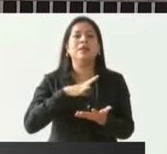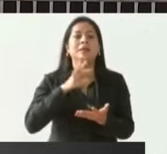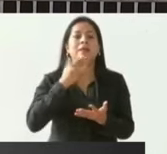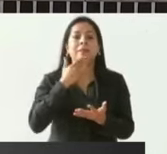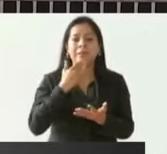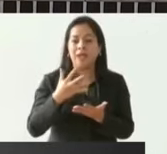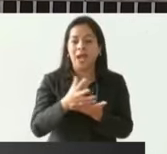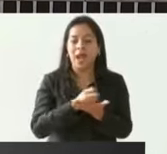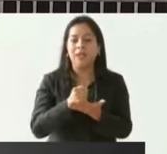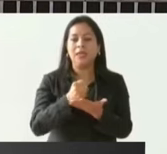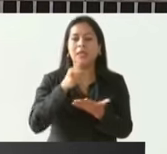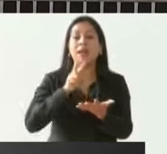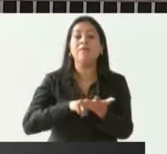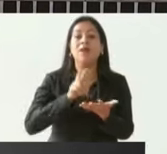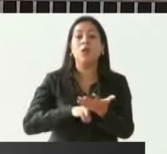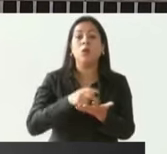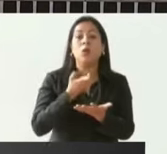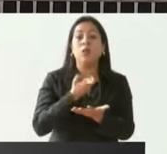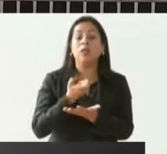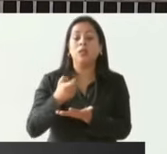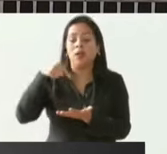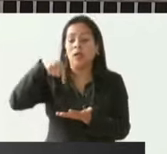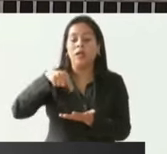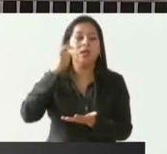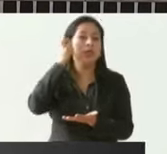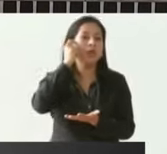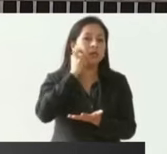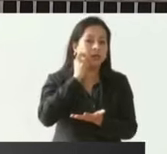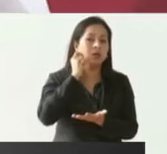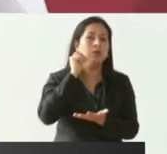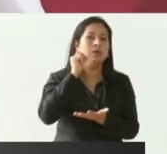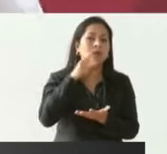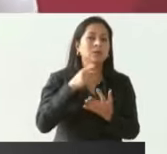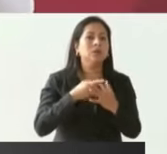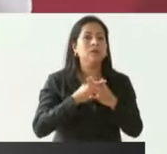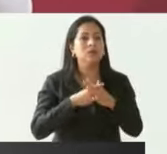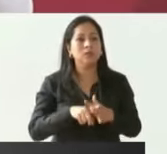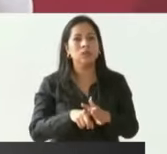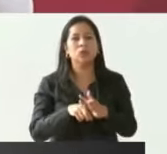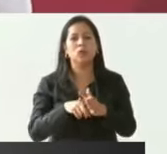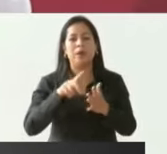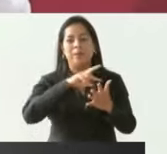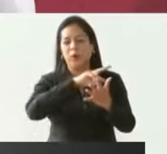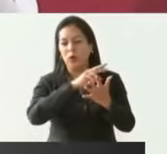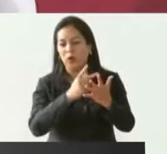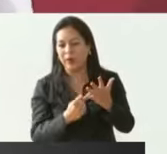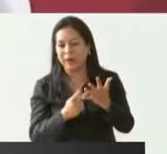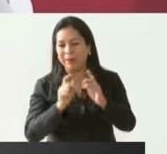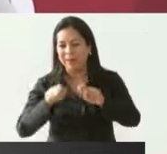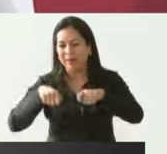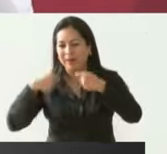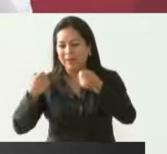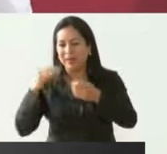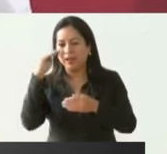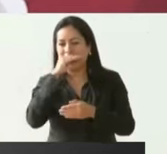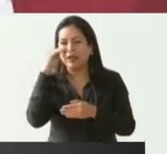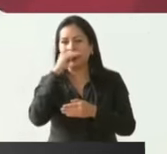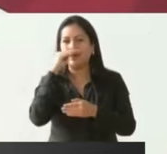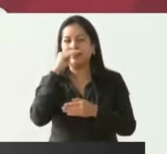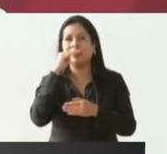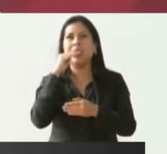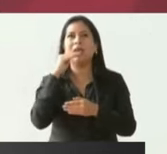garantía aquí en Guerrero inició el programa de la entrega gratuita de